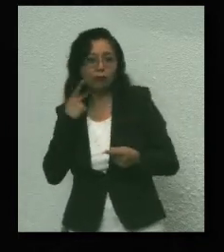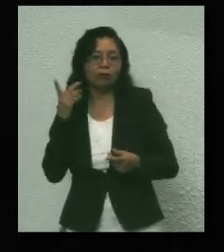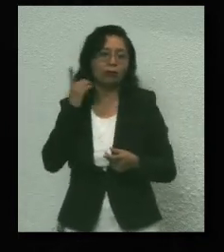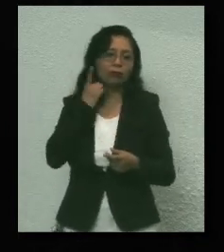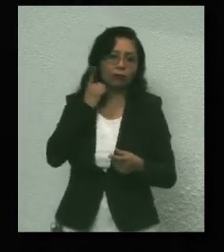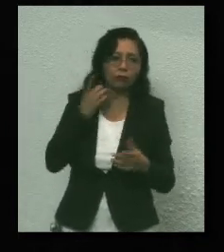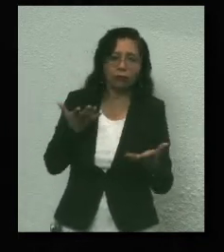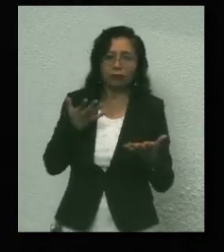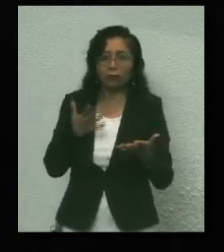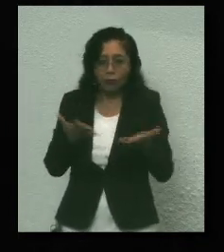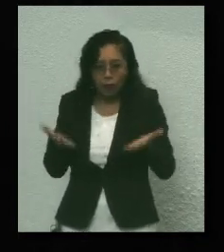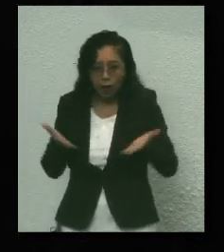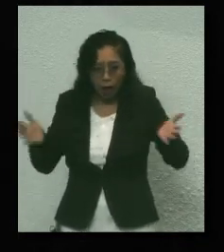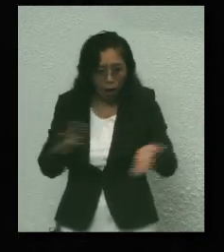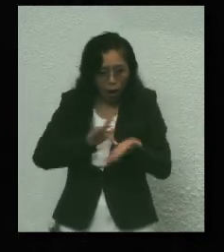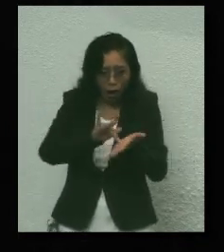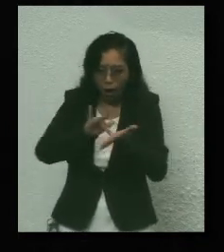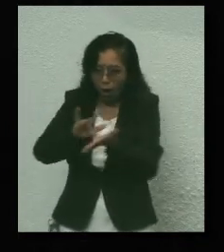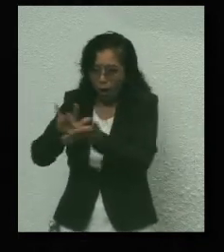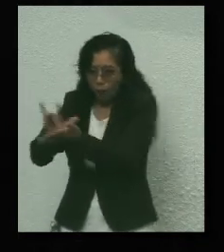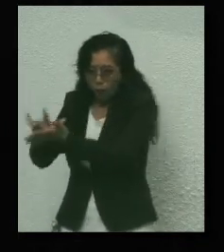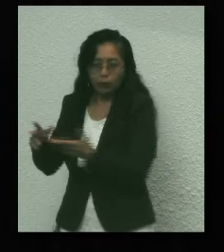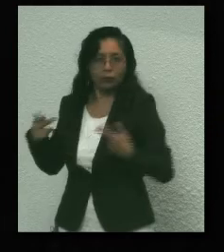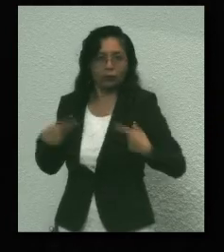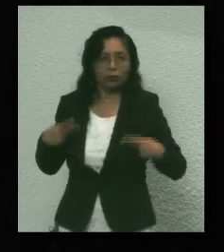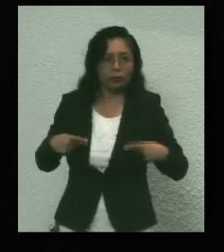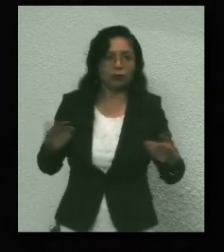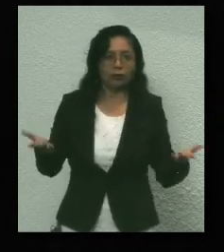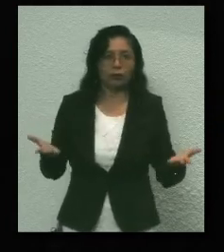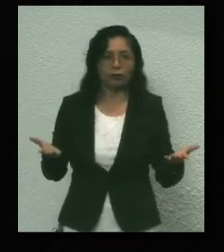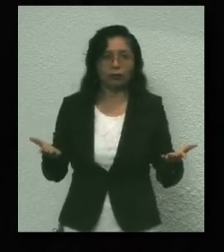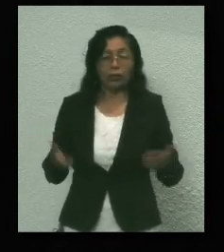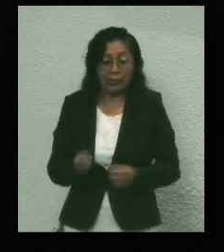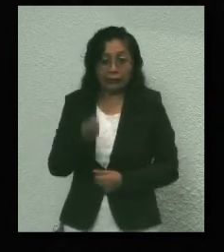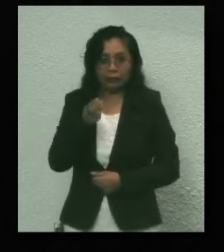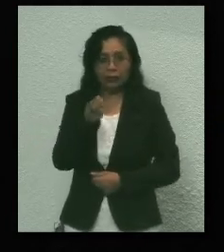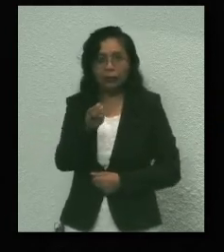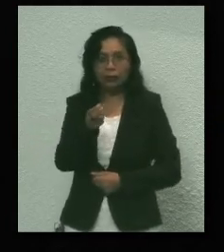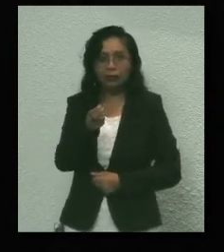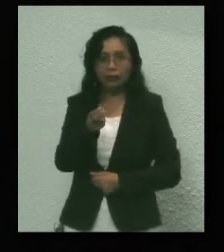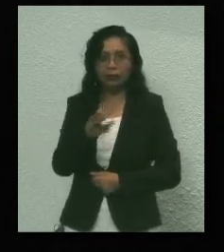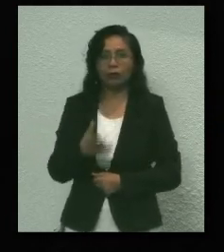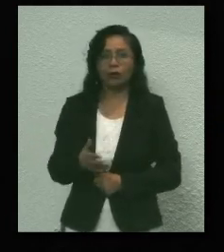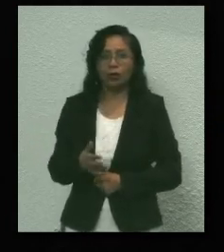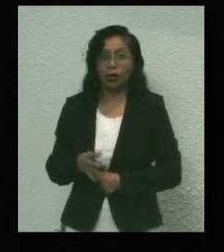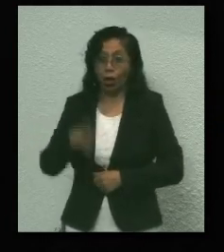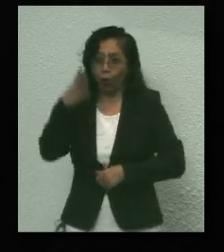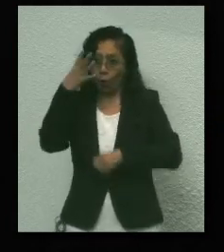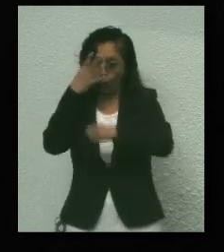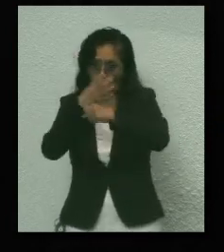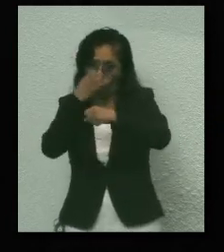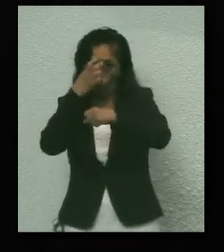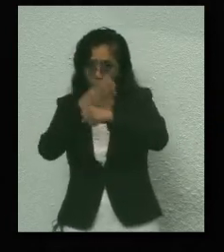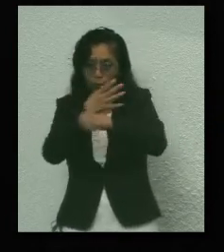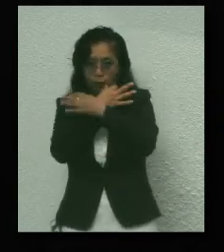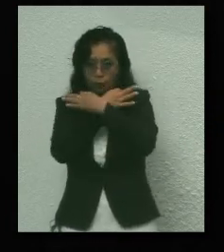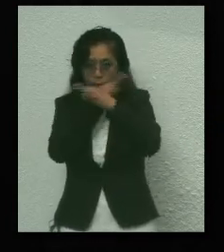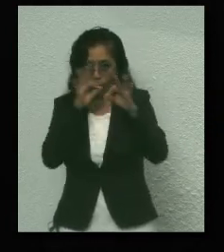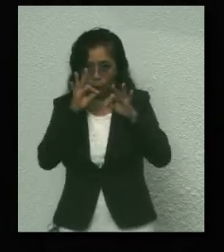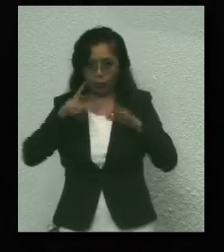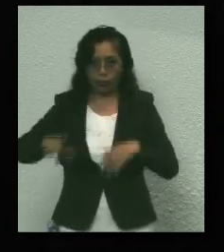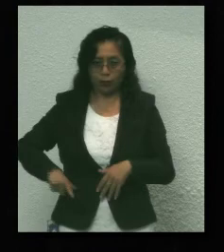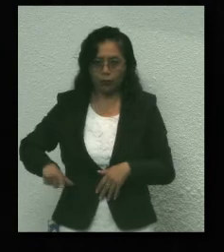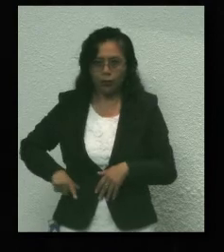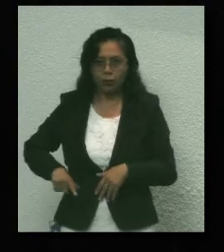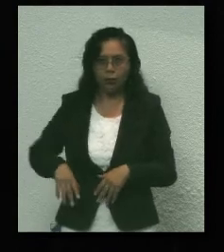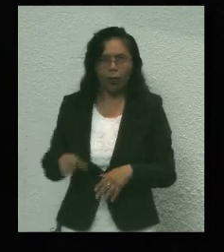oportunas a las urgentes necesidades de la sociedad. Con ese espíritu, recibimos este cuarto informe de gobierno. Esa será la